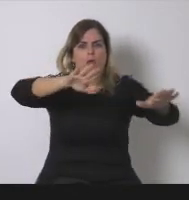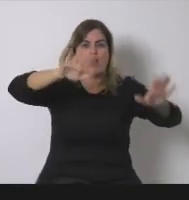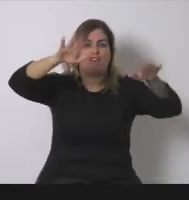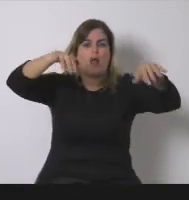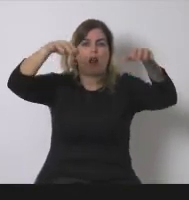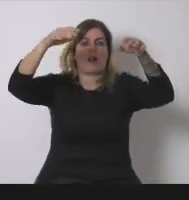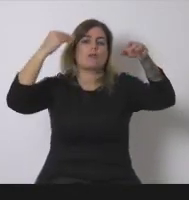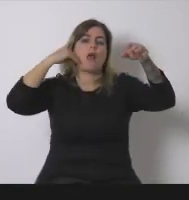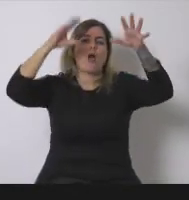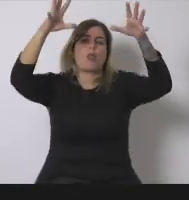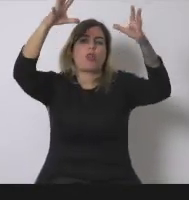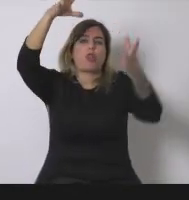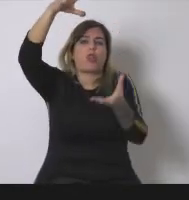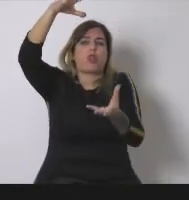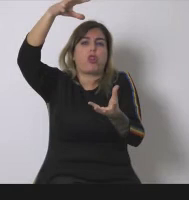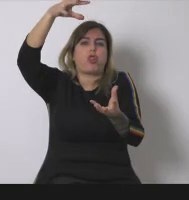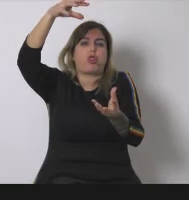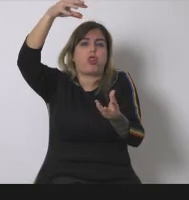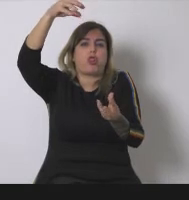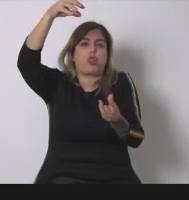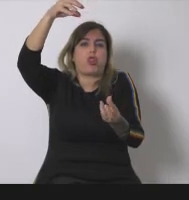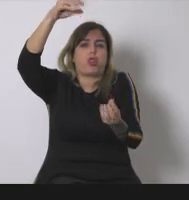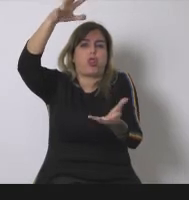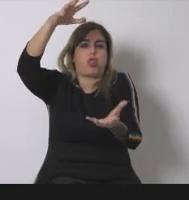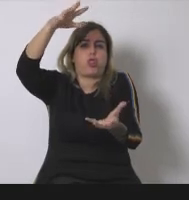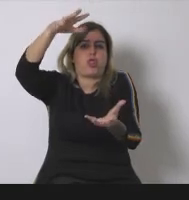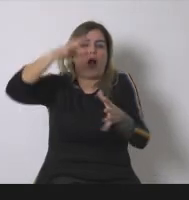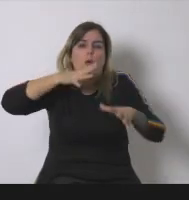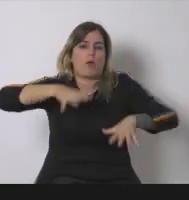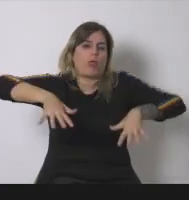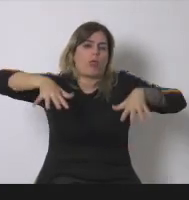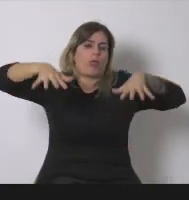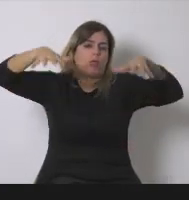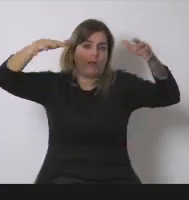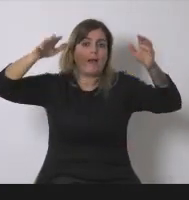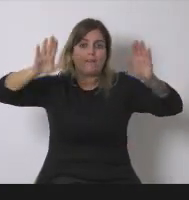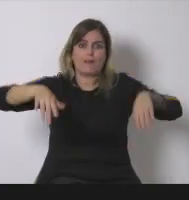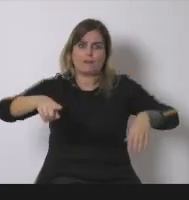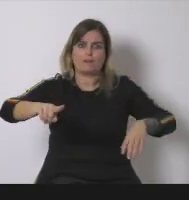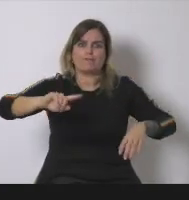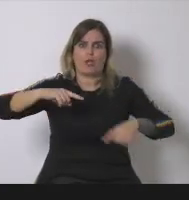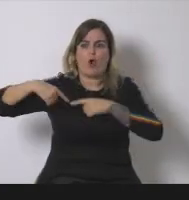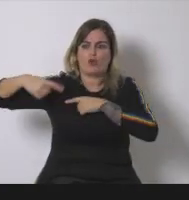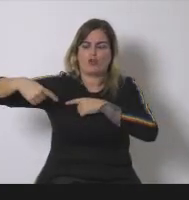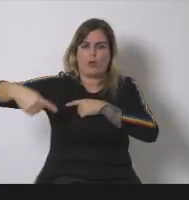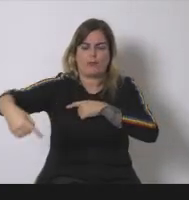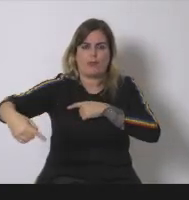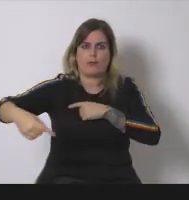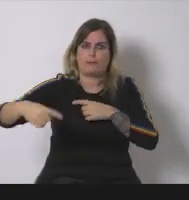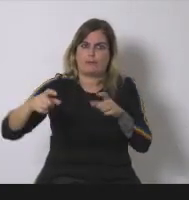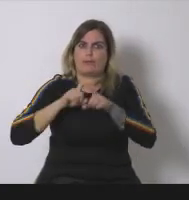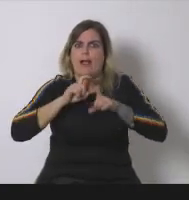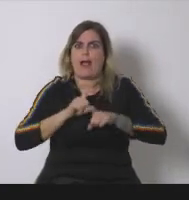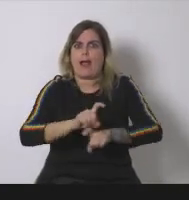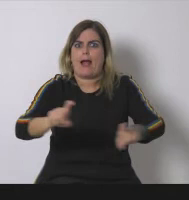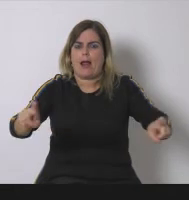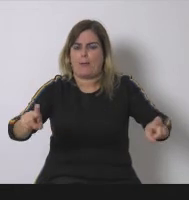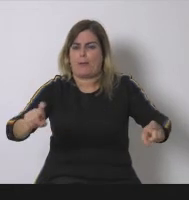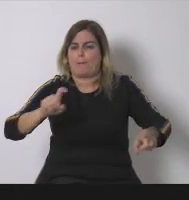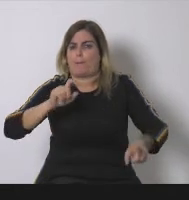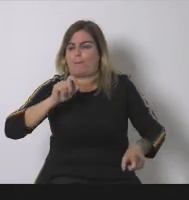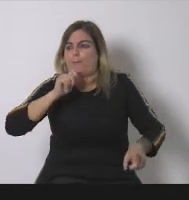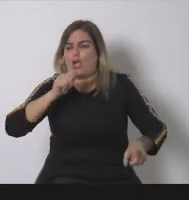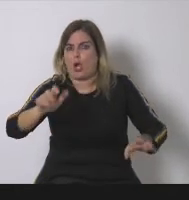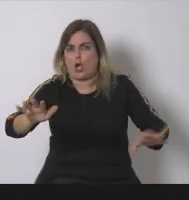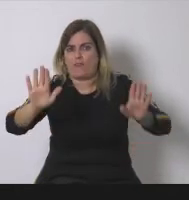desencadenaría otras reacciones en cadena posteriores que serían irreversibles entonces hay que reducir